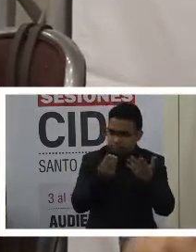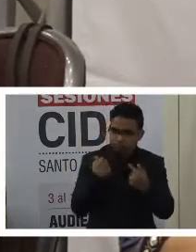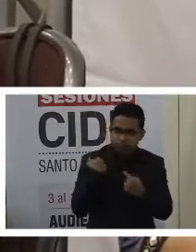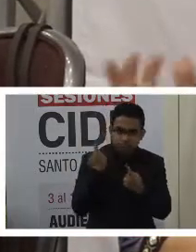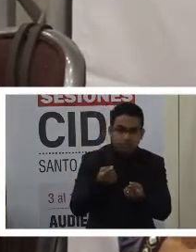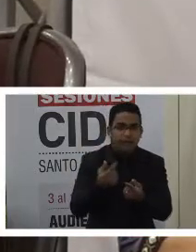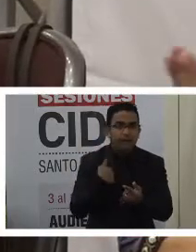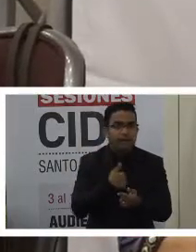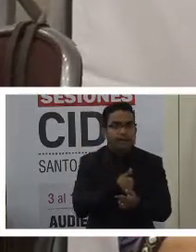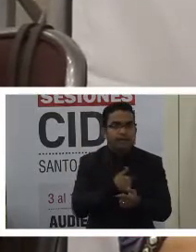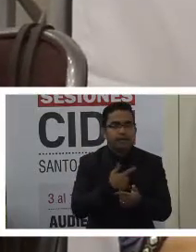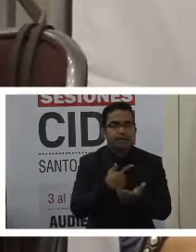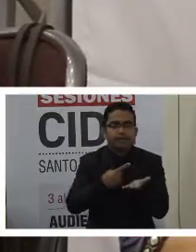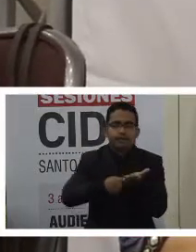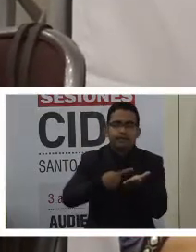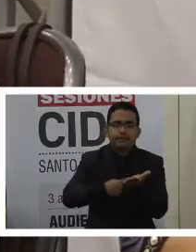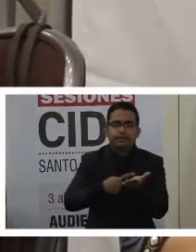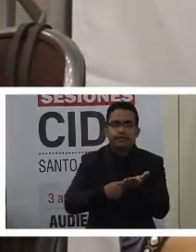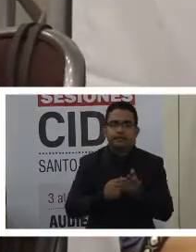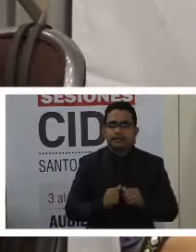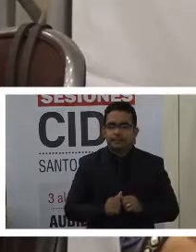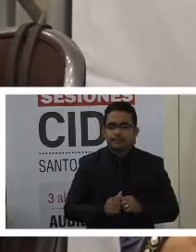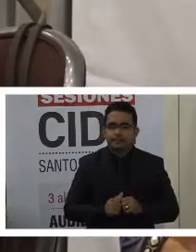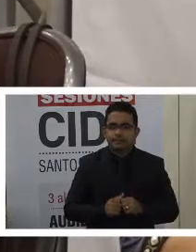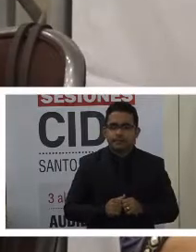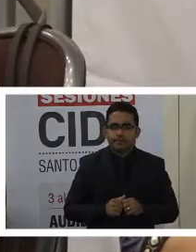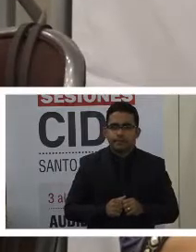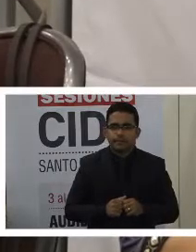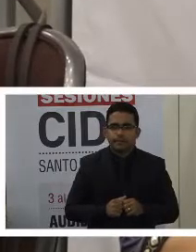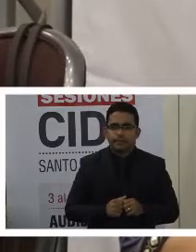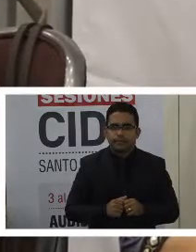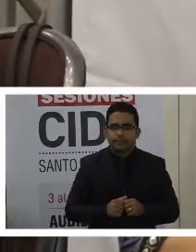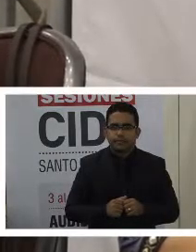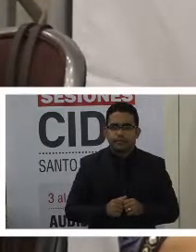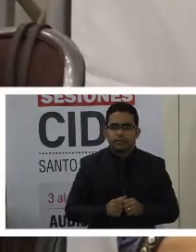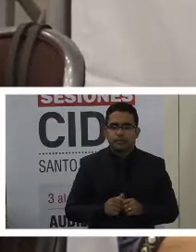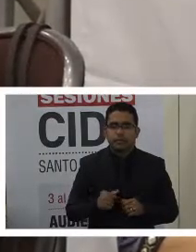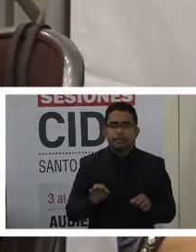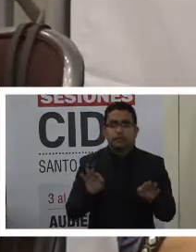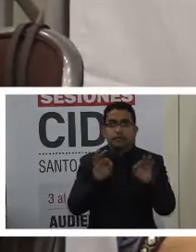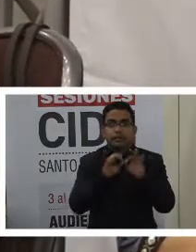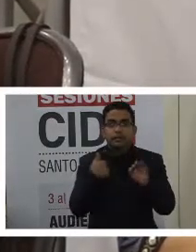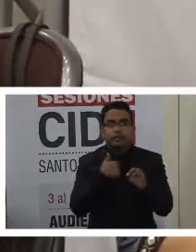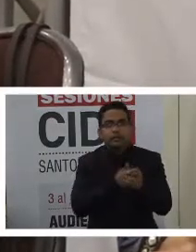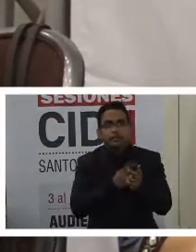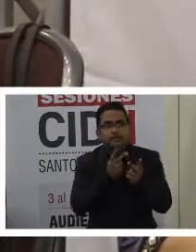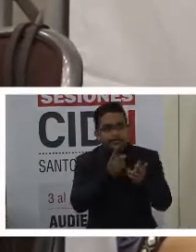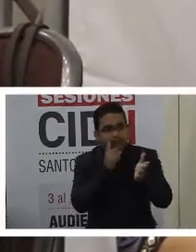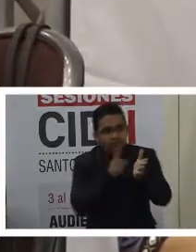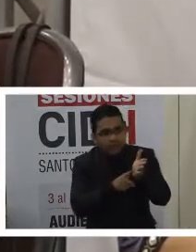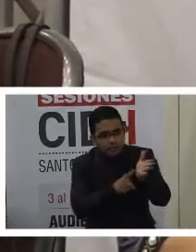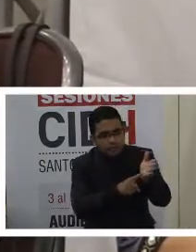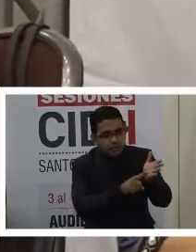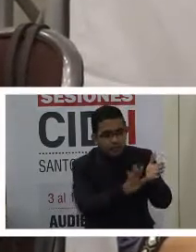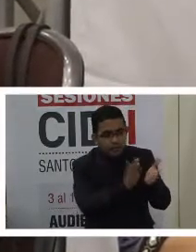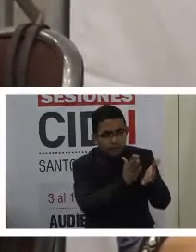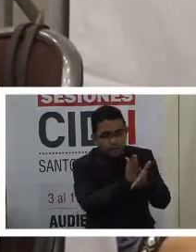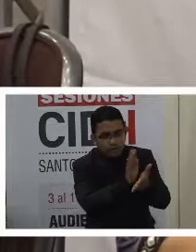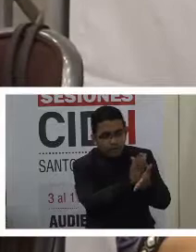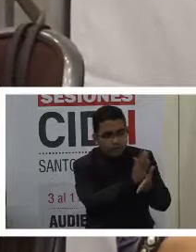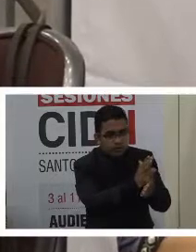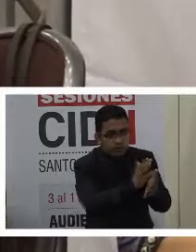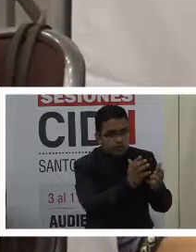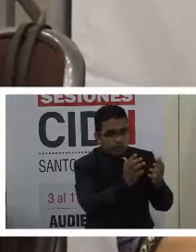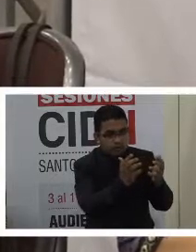en materia de la efectividad de sus derechos. Entonces, mantenemos